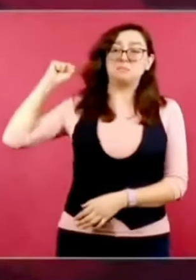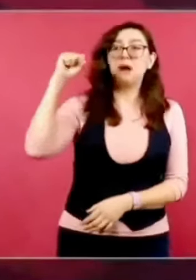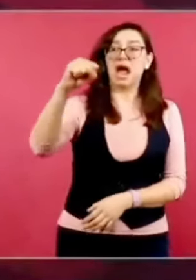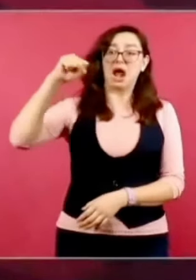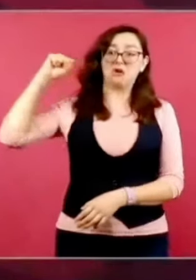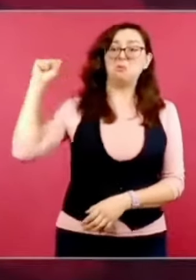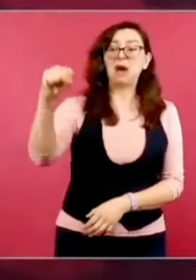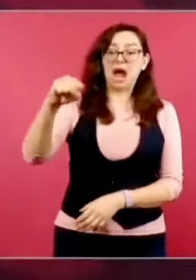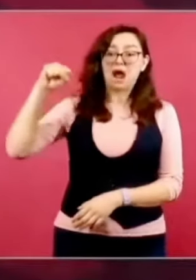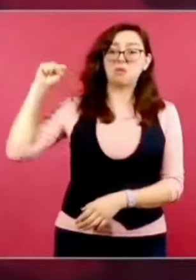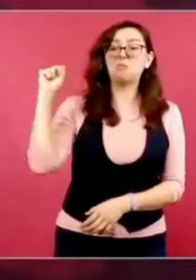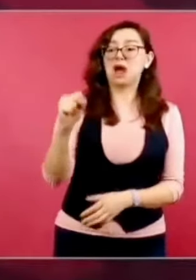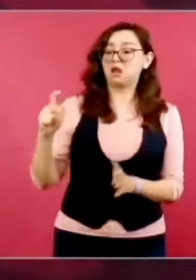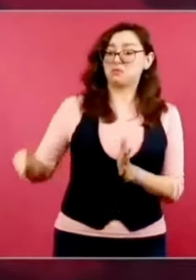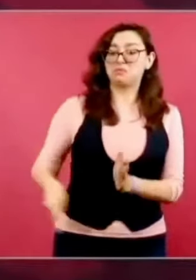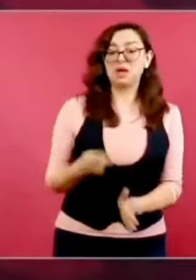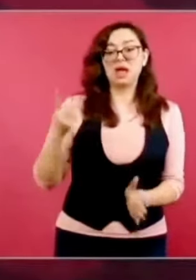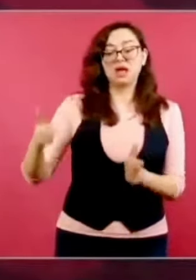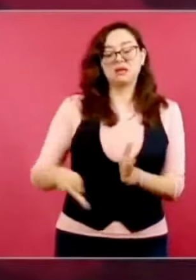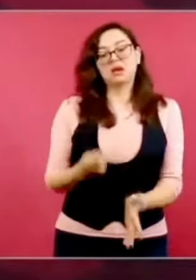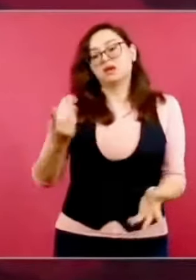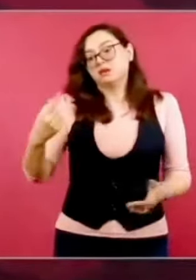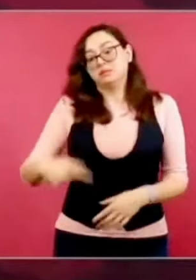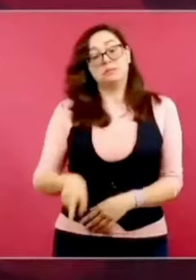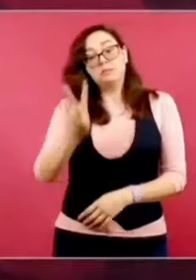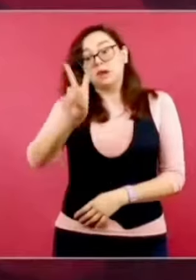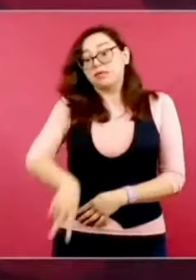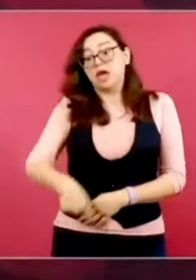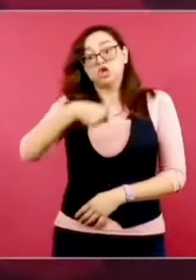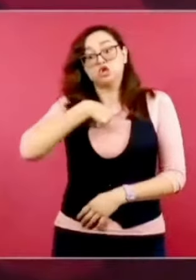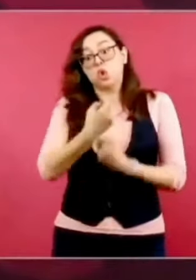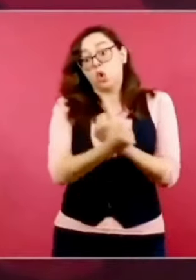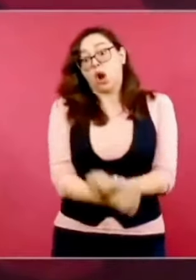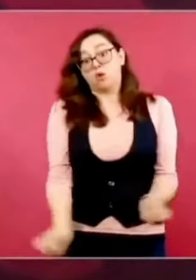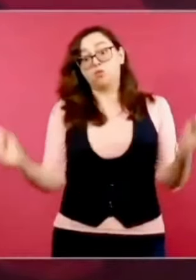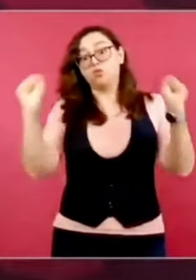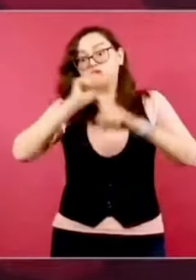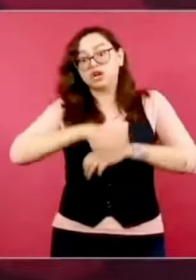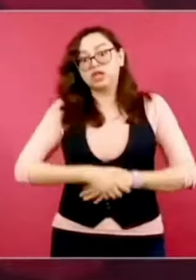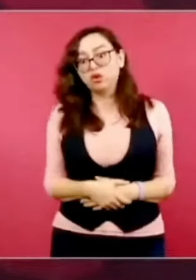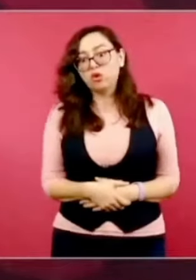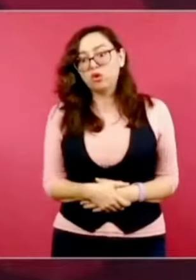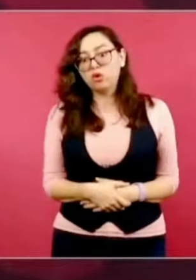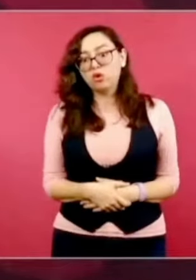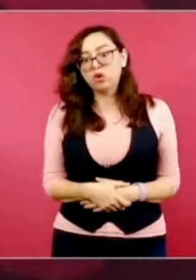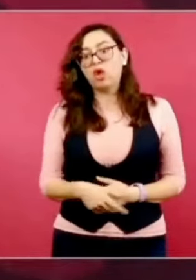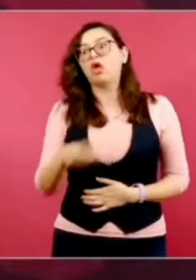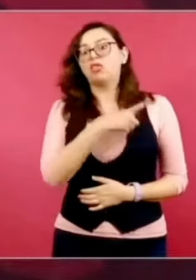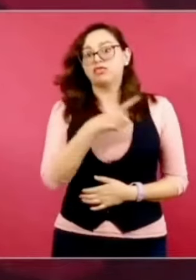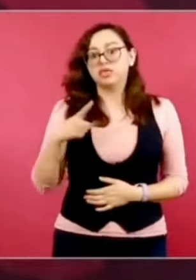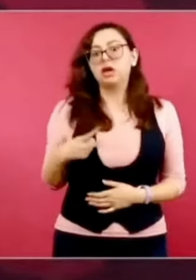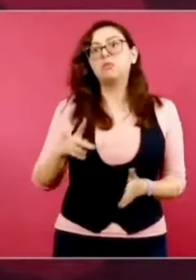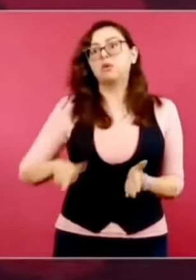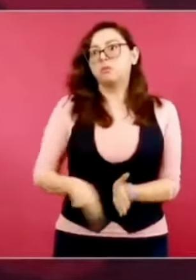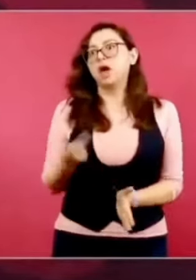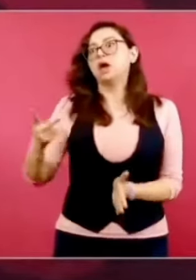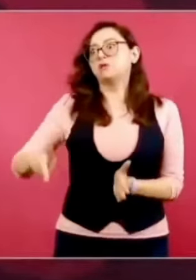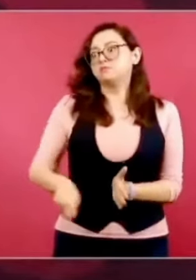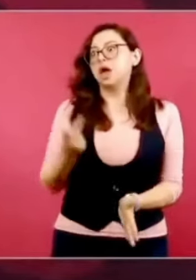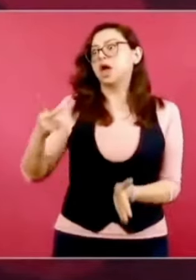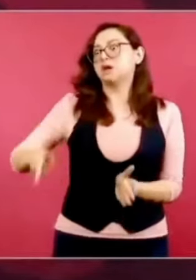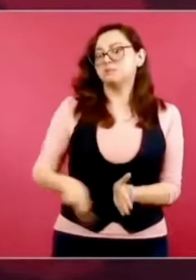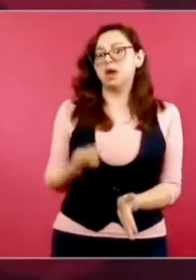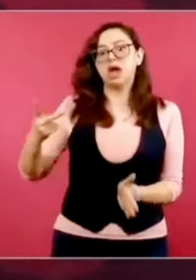Ya hasta aburro. Además, como no hablo de corrido, tengo que estar repito y repito y parezco